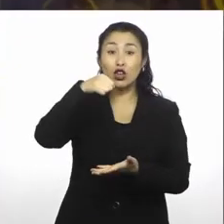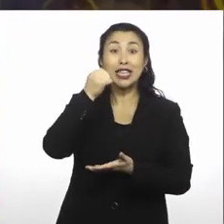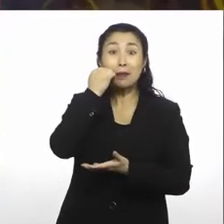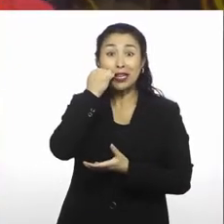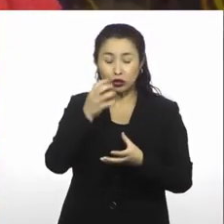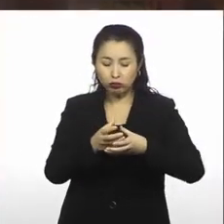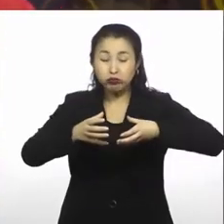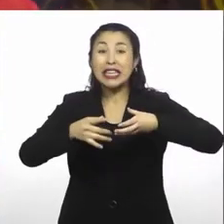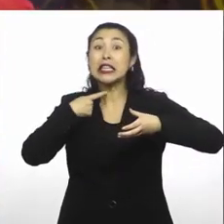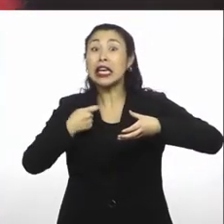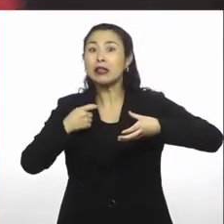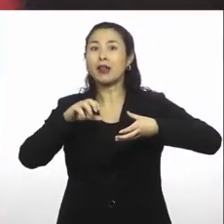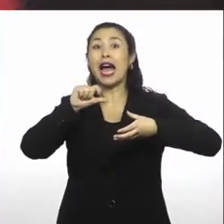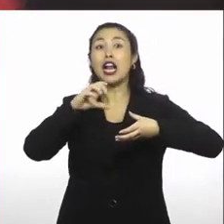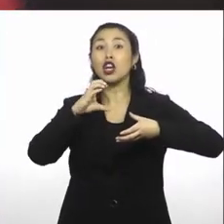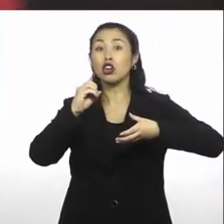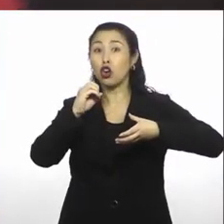un poco de alcohol.